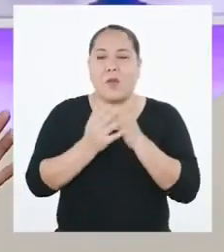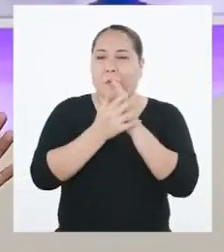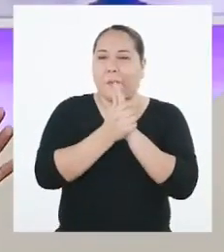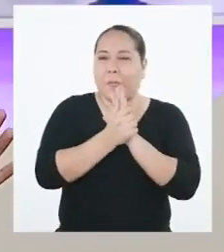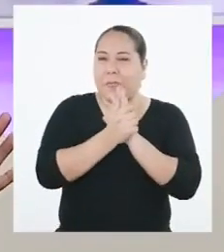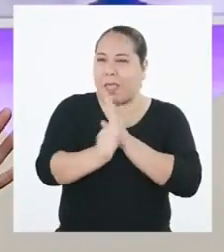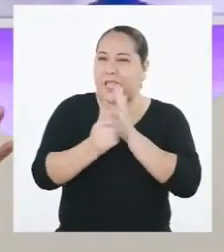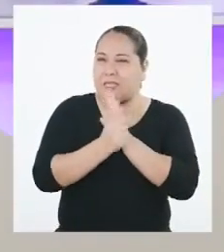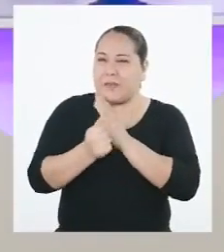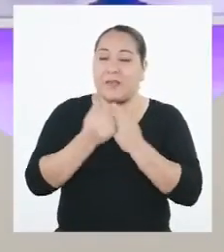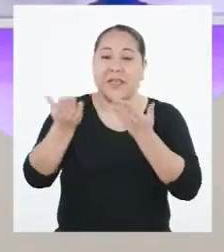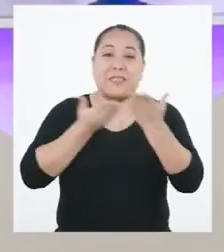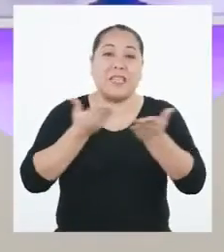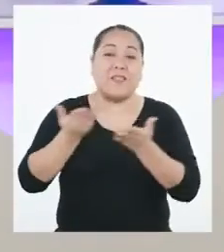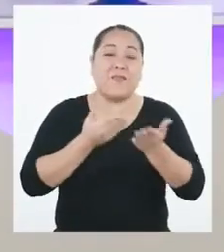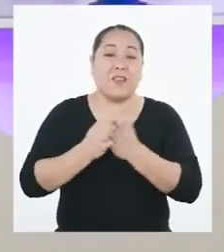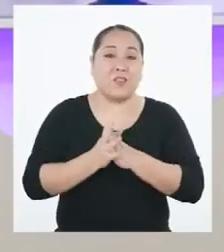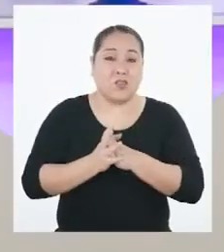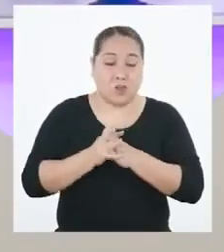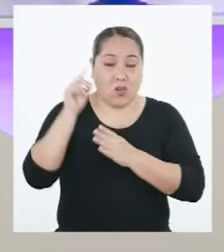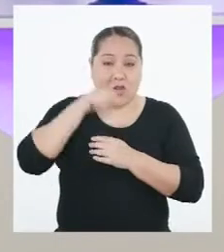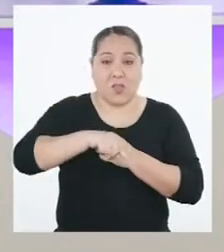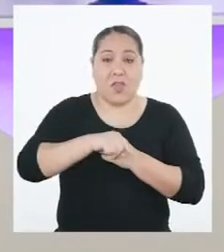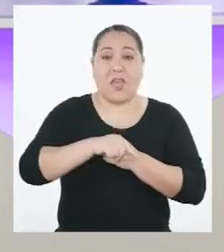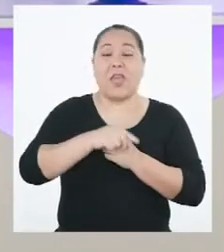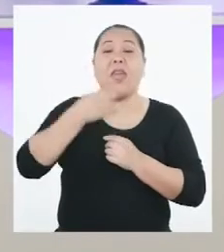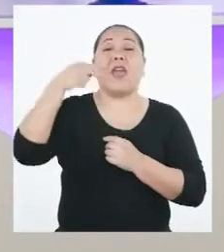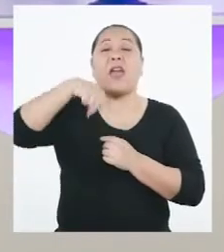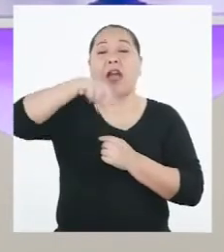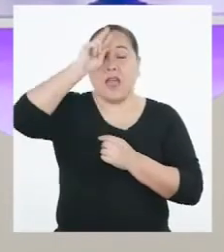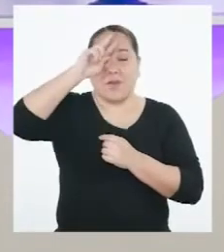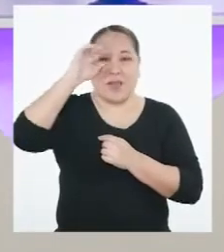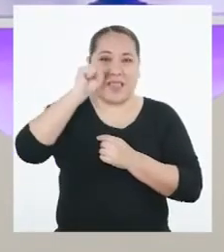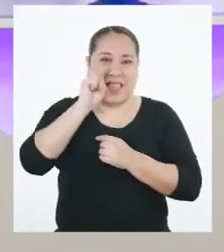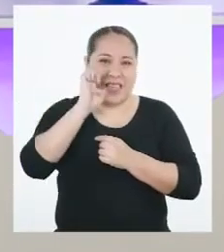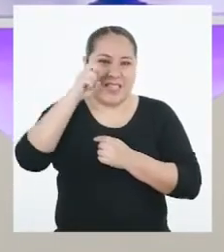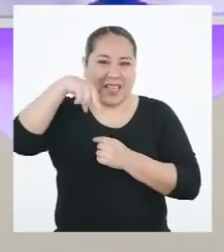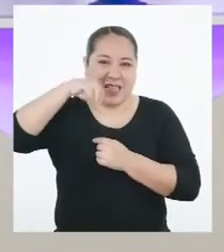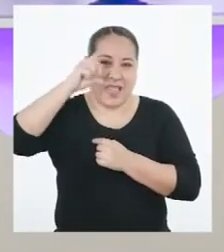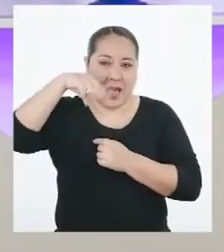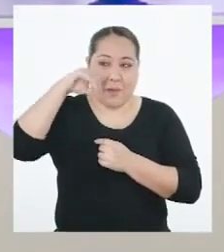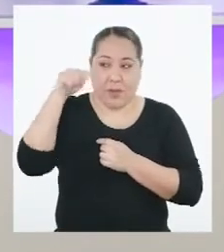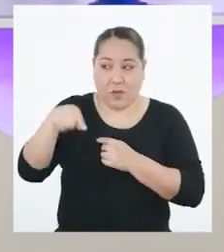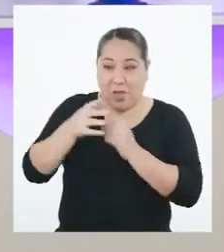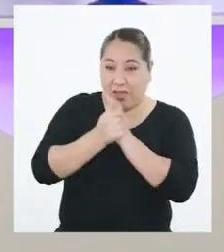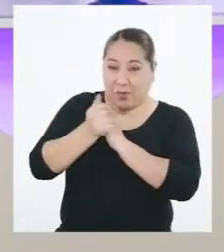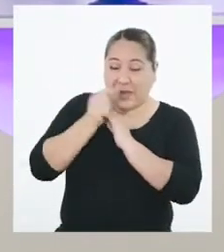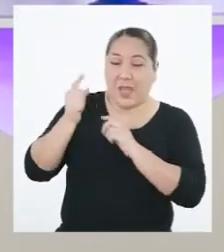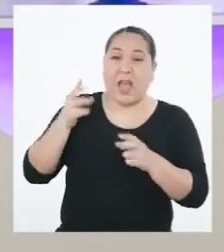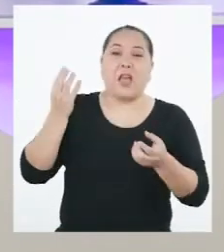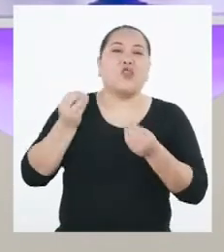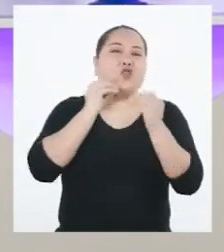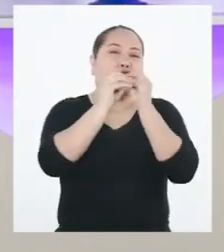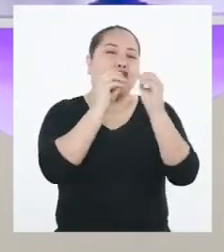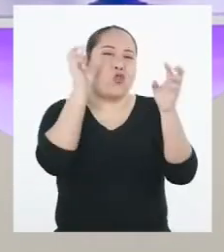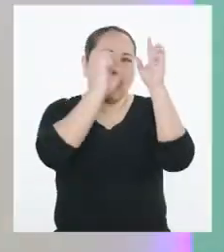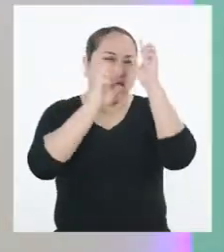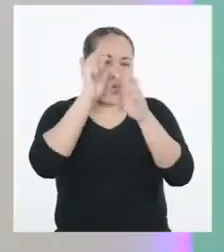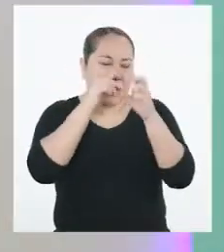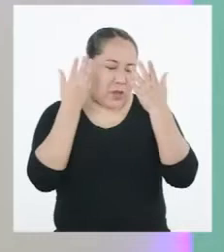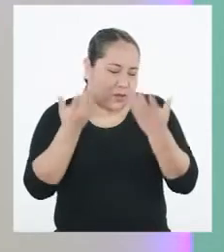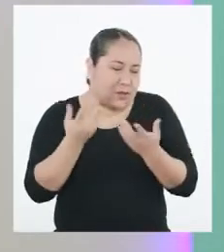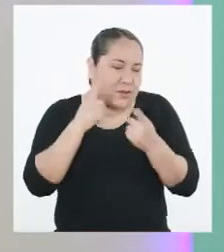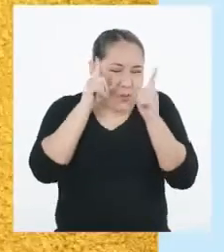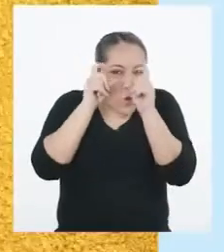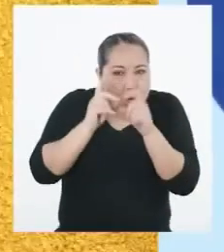experta del Servicio Nacional de Meteorología e Hidrología del Perú, CENAMI, para que resuelva las dudas y preguntas que nos quedan?